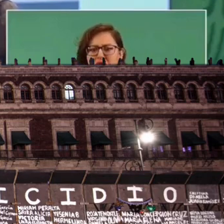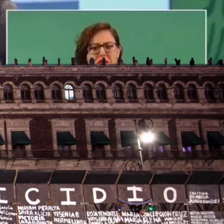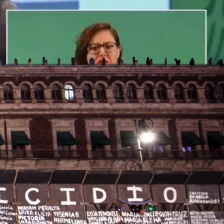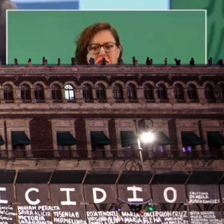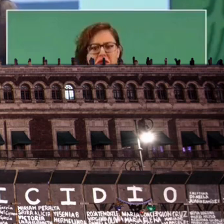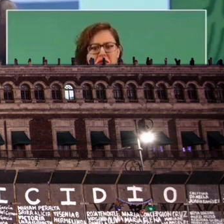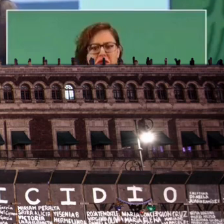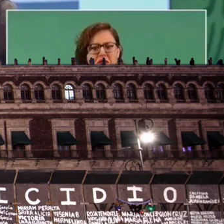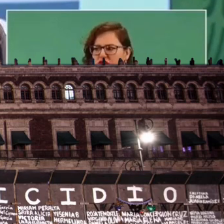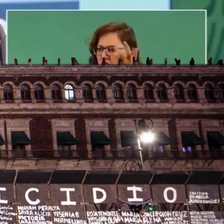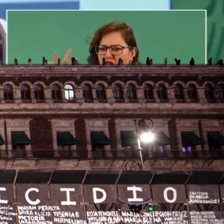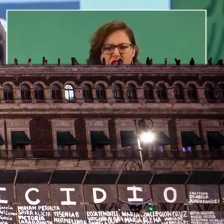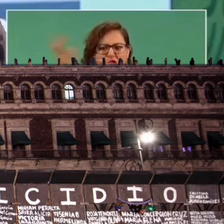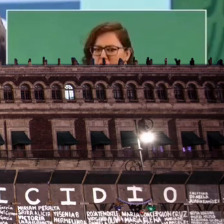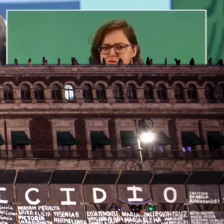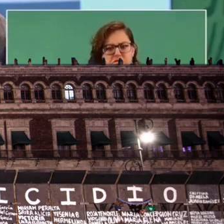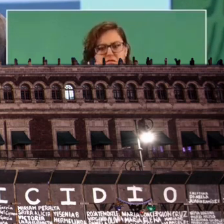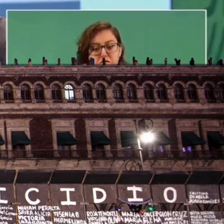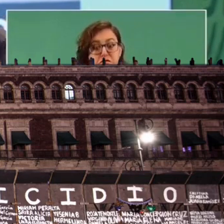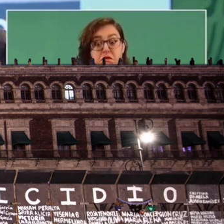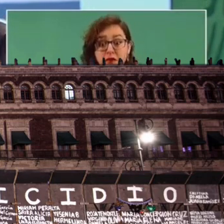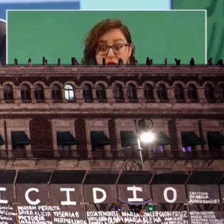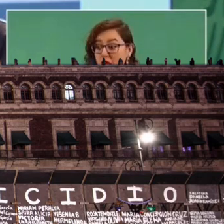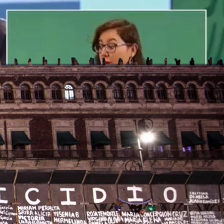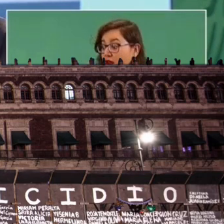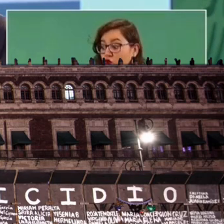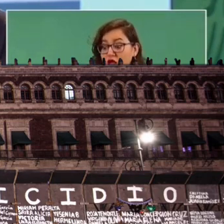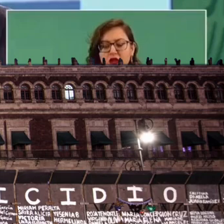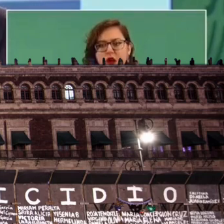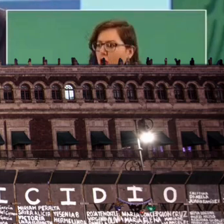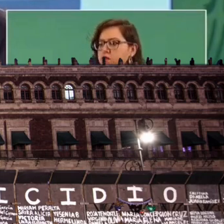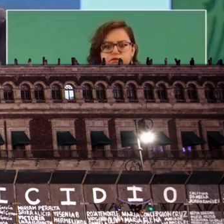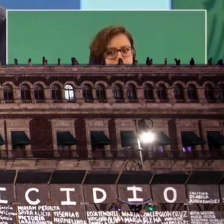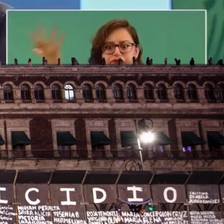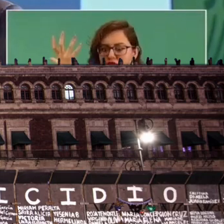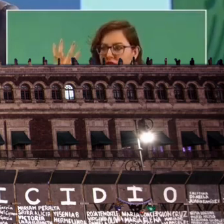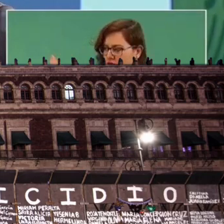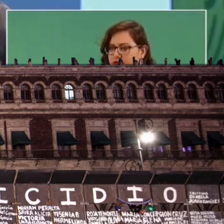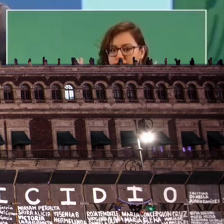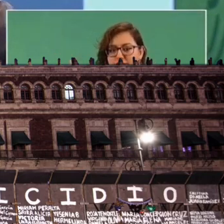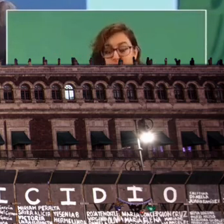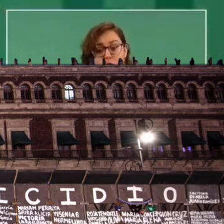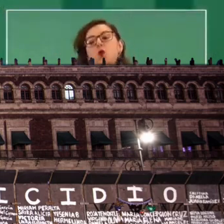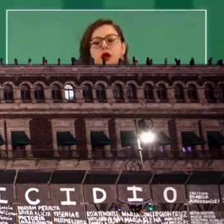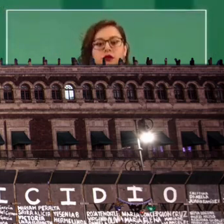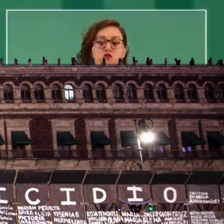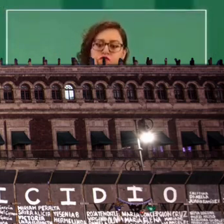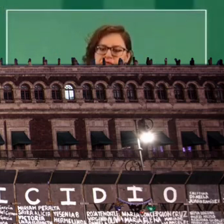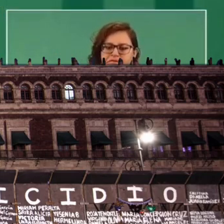Empezaron con nuestro gobierno, porque valiéndose de un movimiento justo, noble,